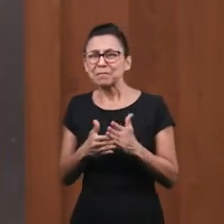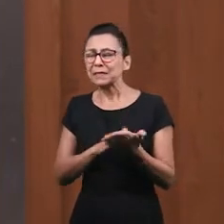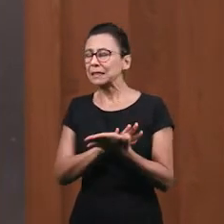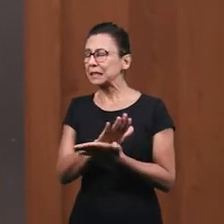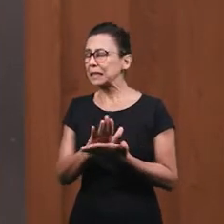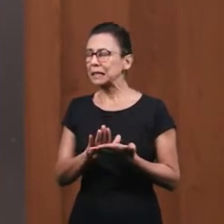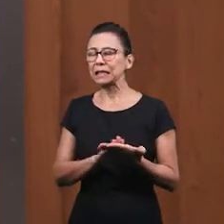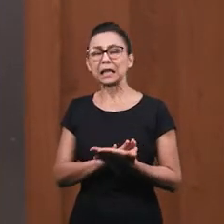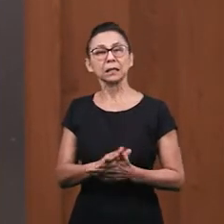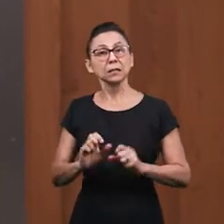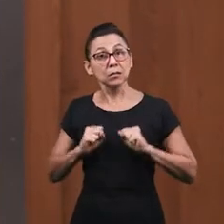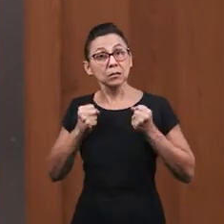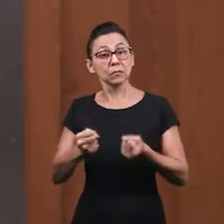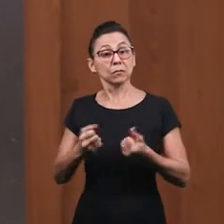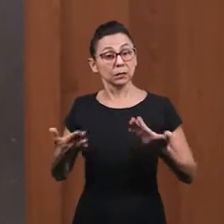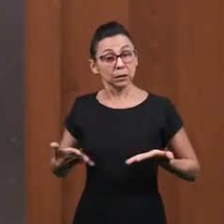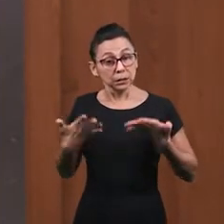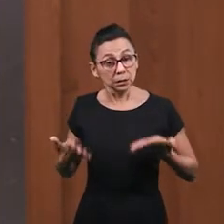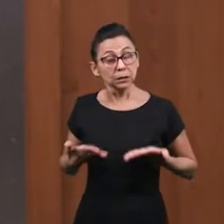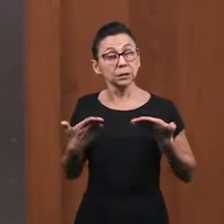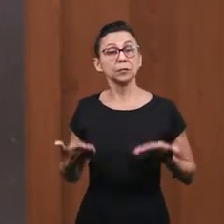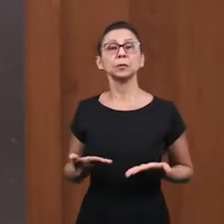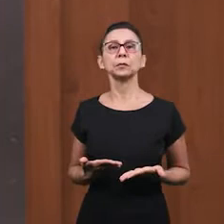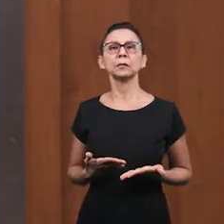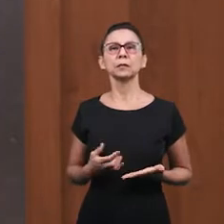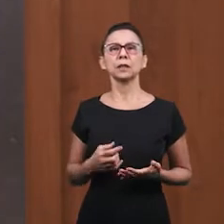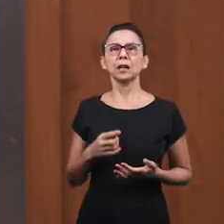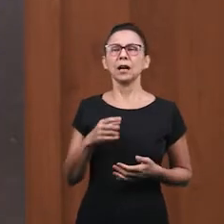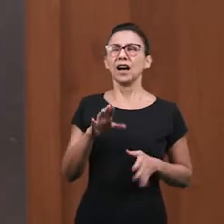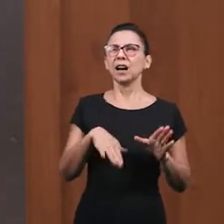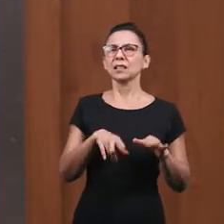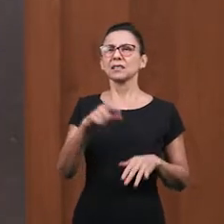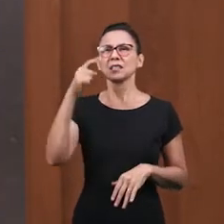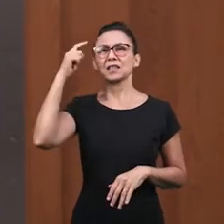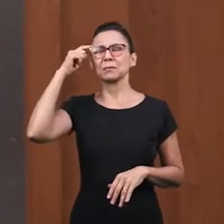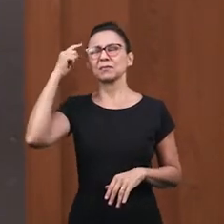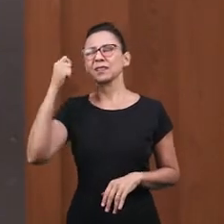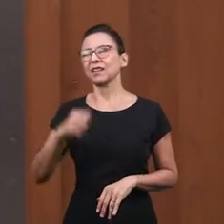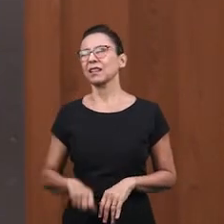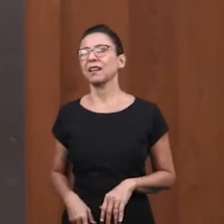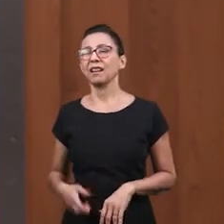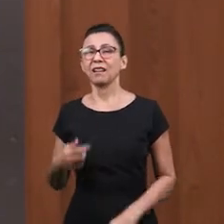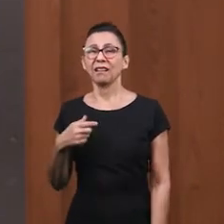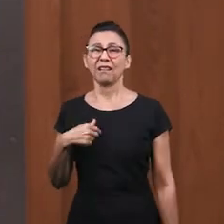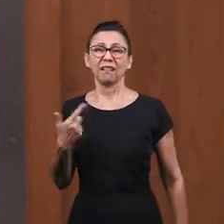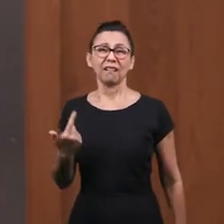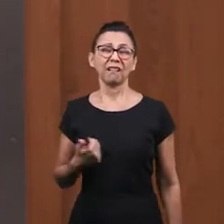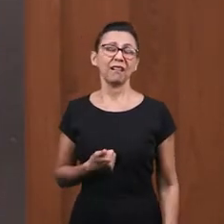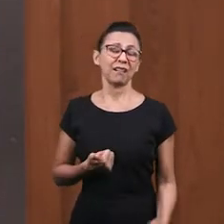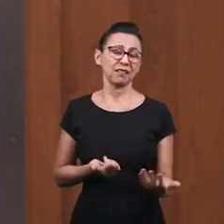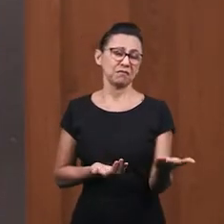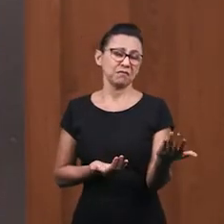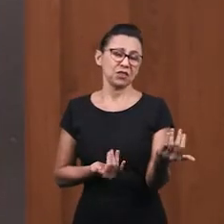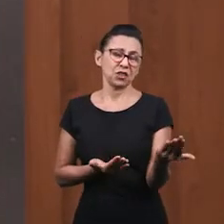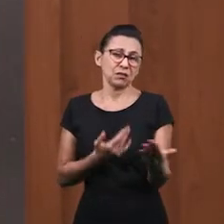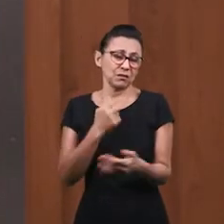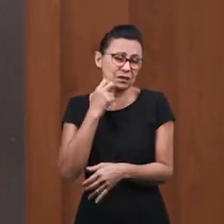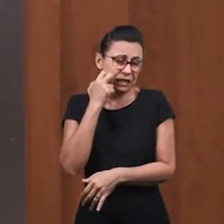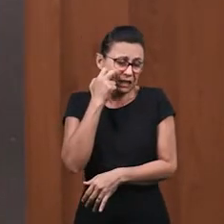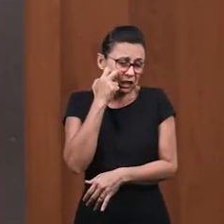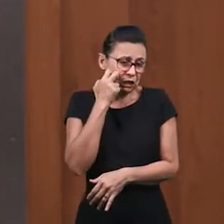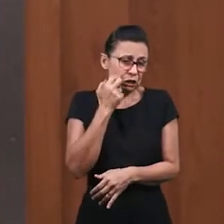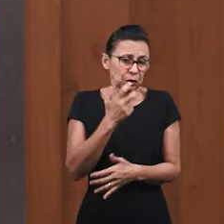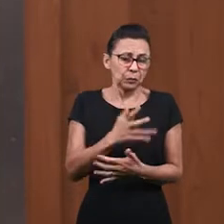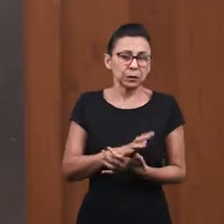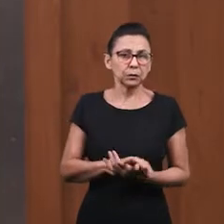Impidiese Que estés cerca de Jesús Entonces Adolescente Esfuérzate Ten buen ánimo A veces